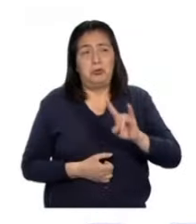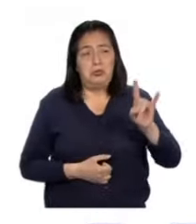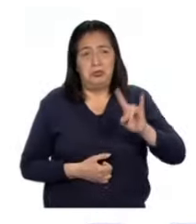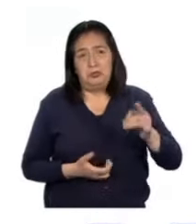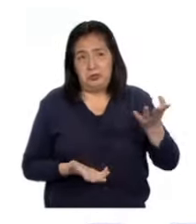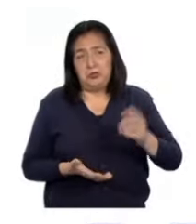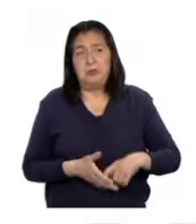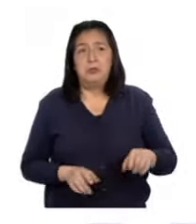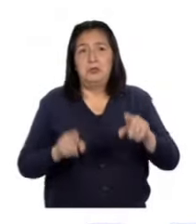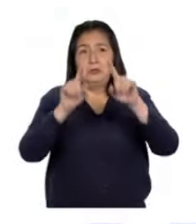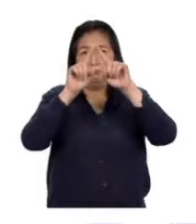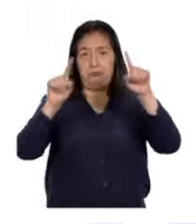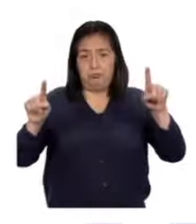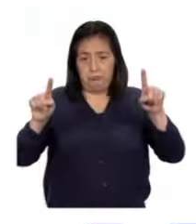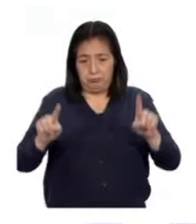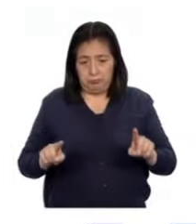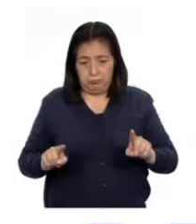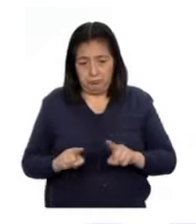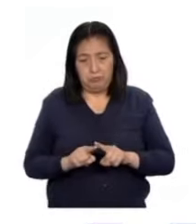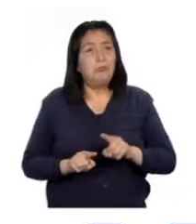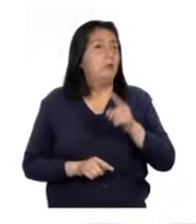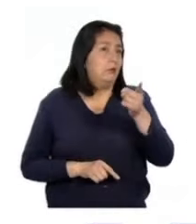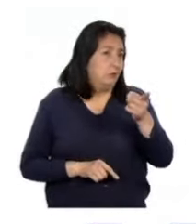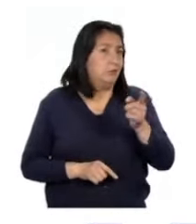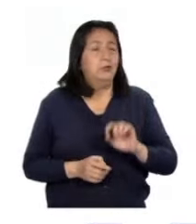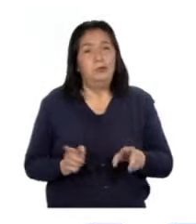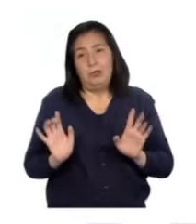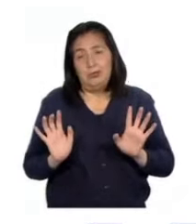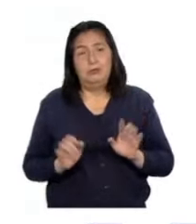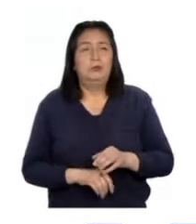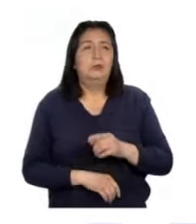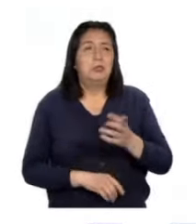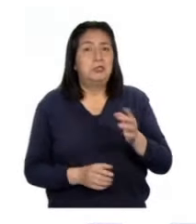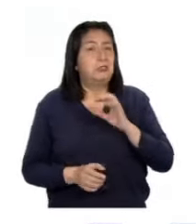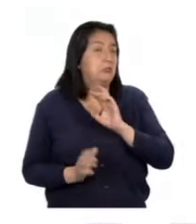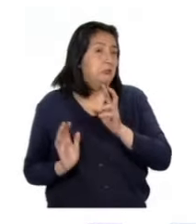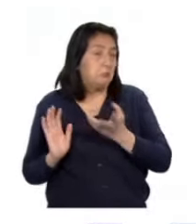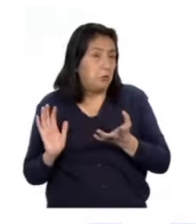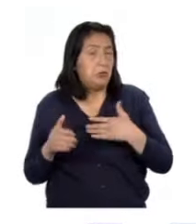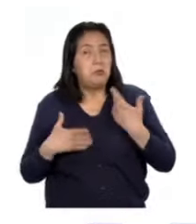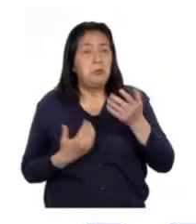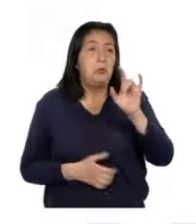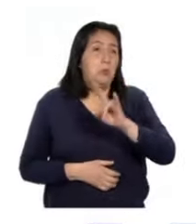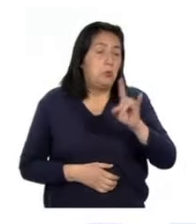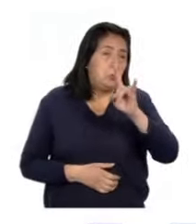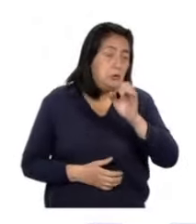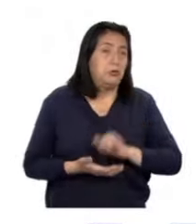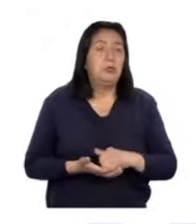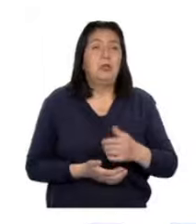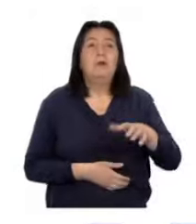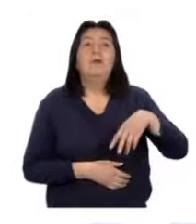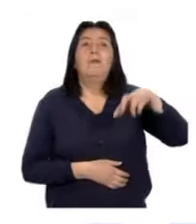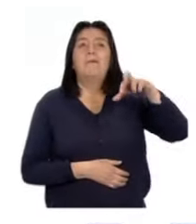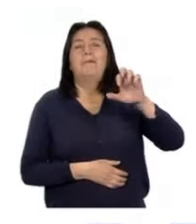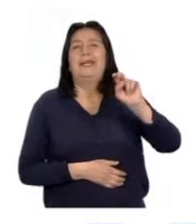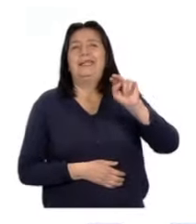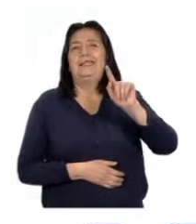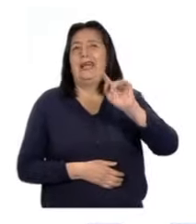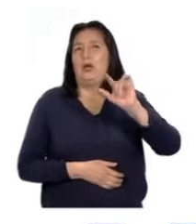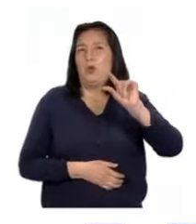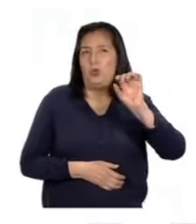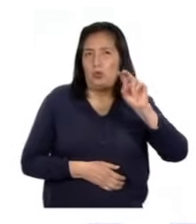forma que tenga cinco lados, en este caso iguales. Es decir, podemos usar la forma de un pentágono,